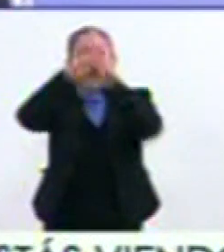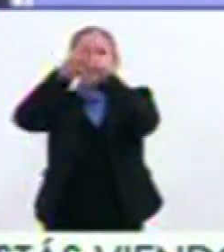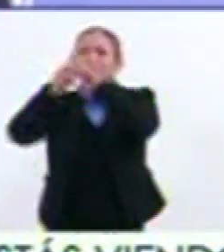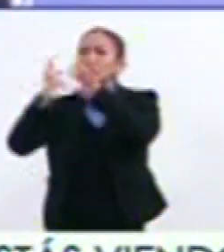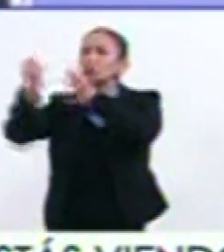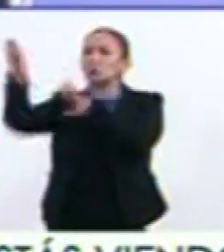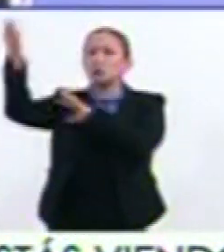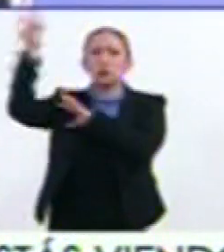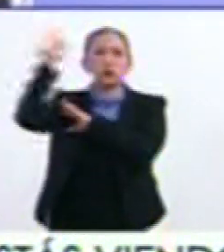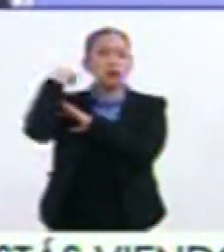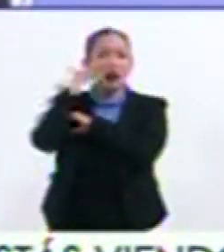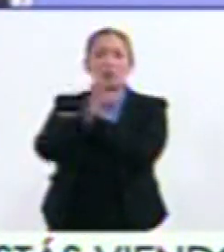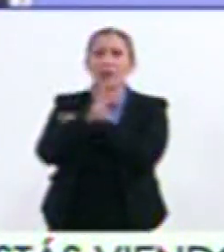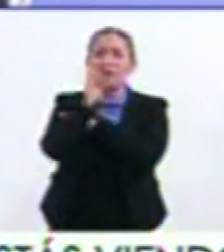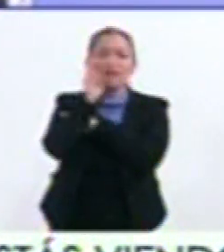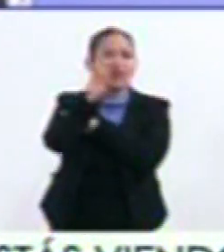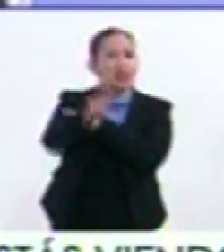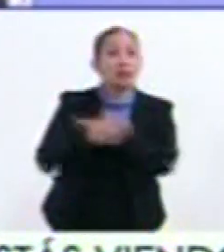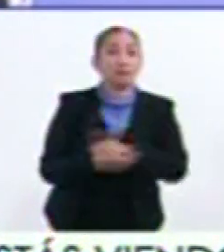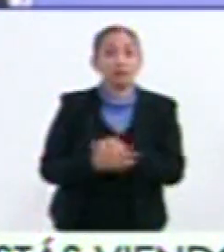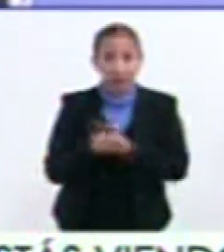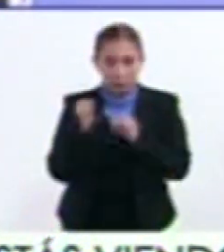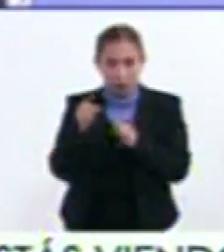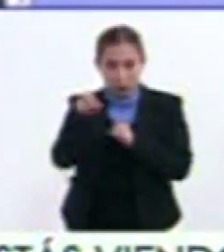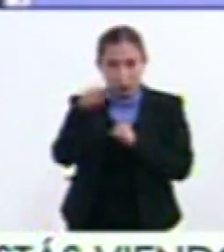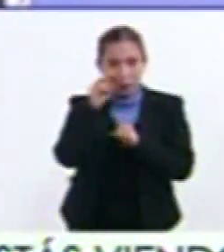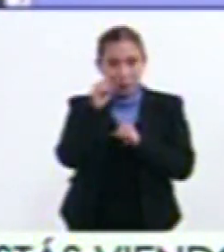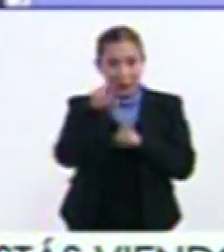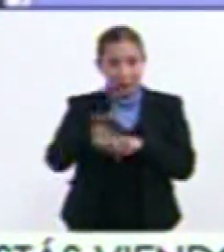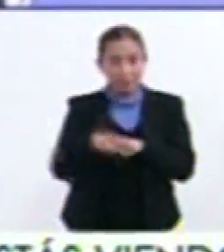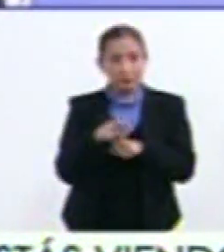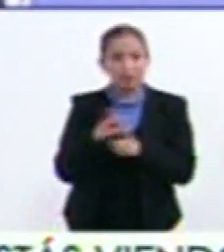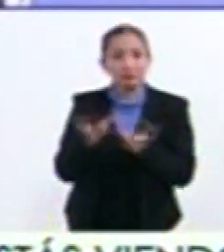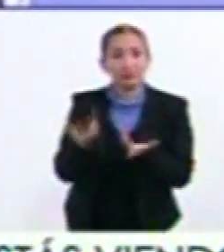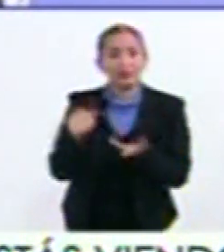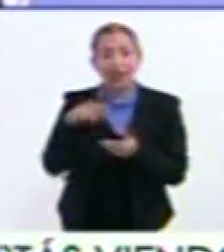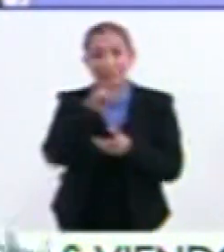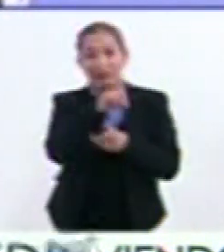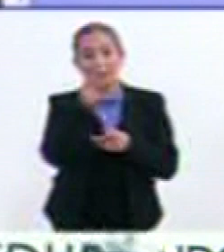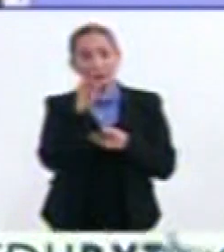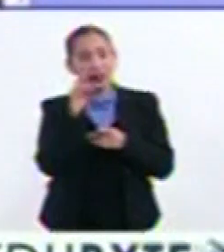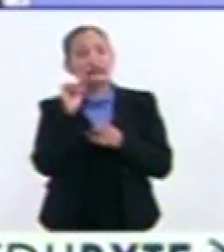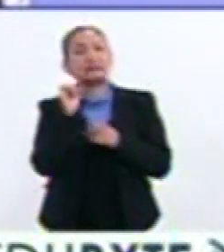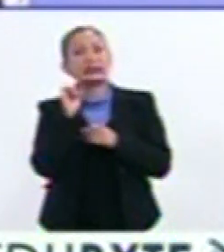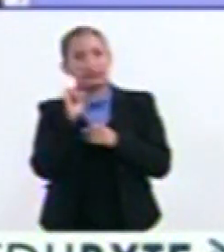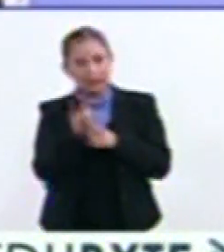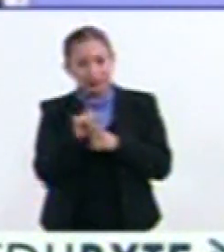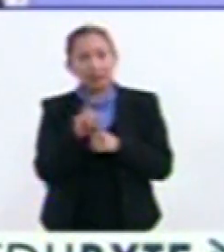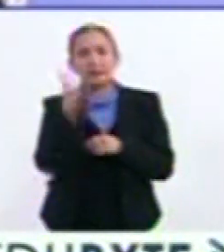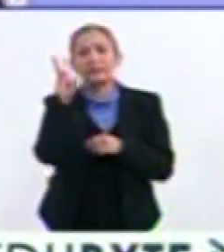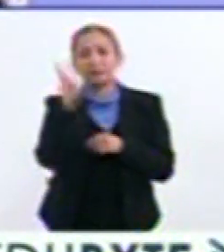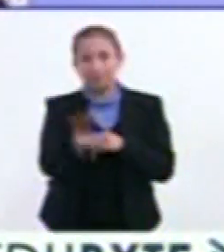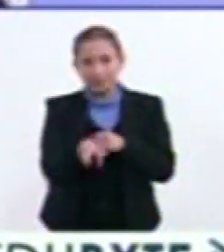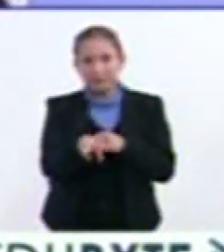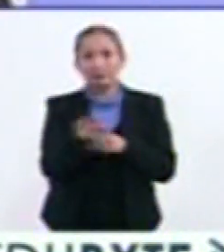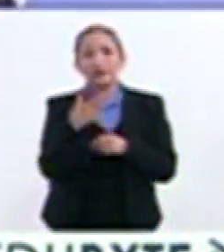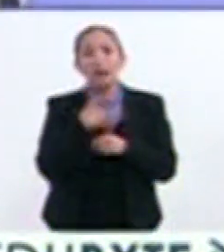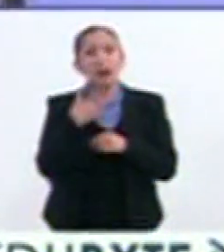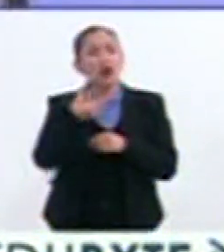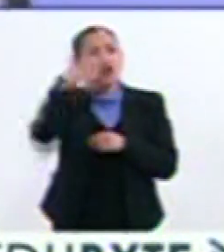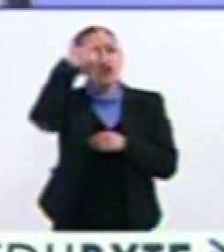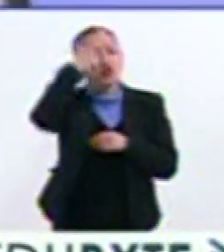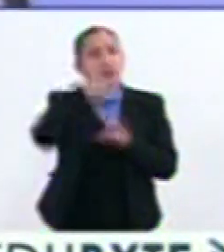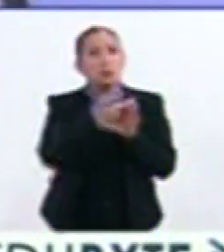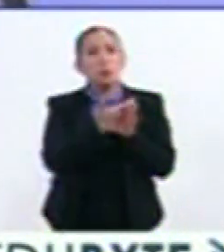hacía mucho tiempo no se veía Seguramente ahí le tocó Acá, doctor, en el DF Sí, hay que decirlo Tuvimos una